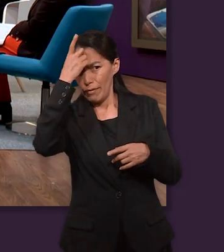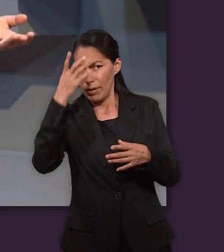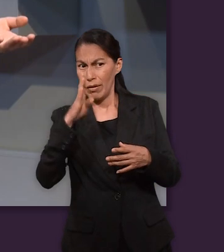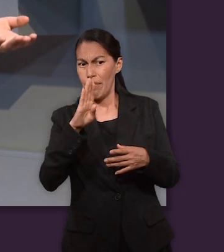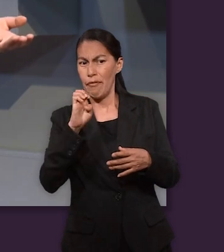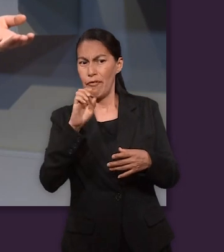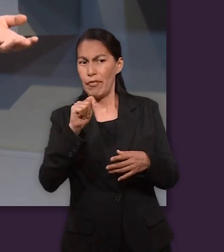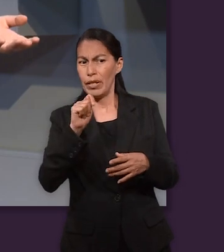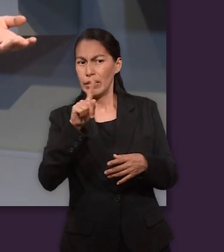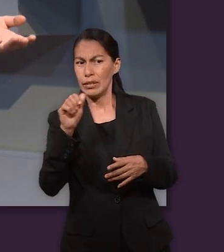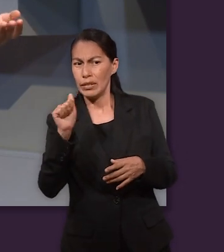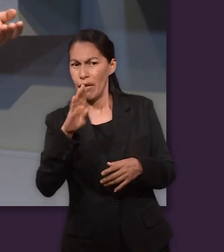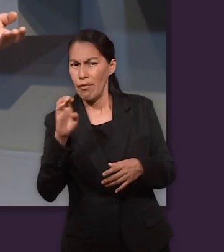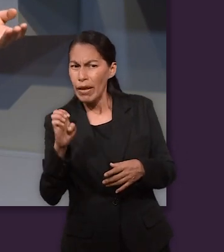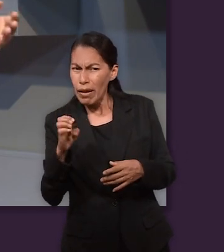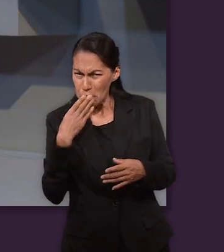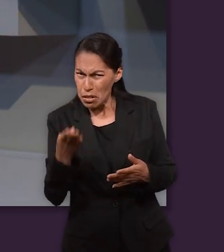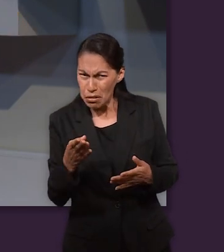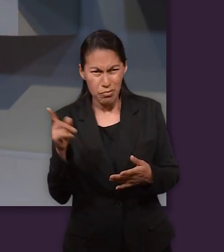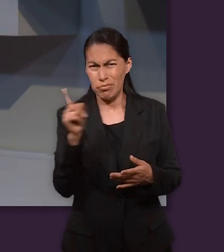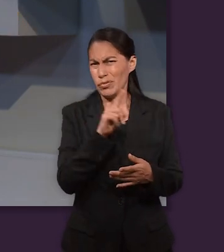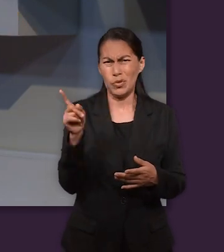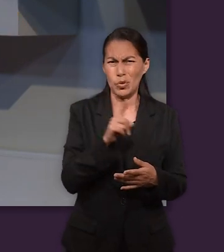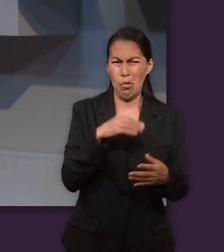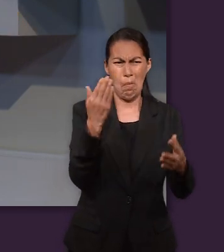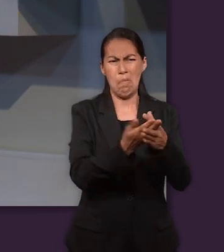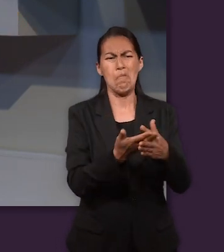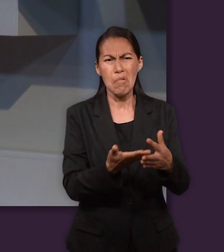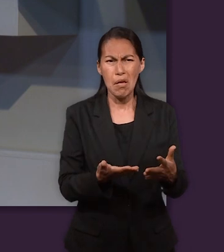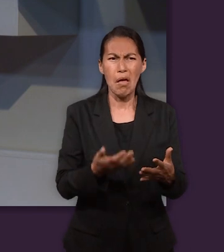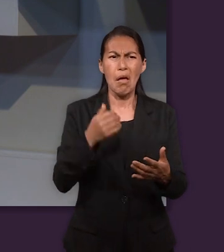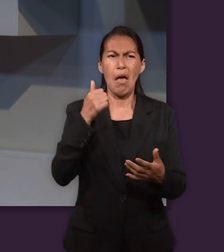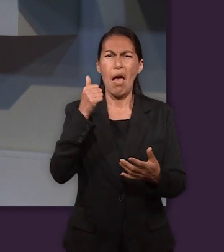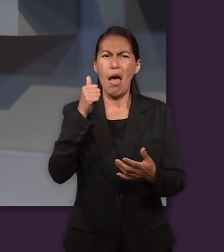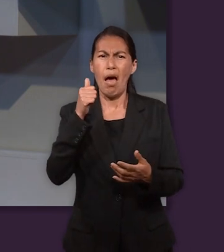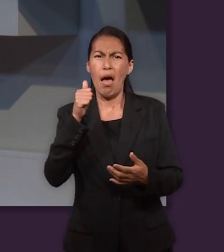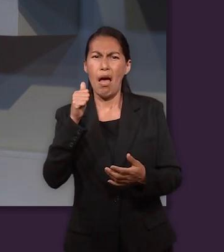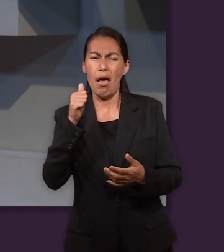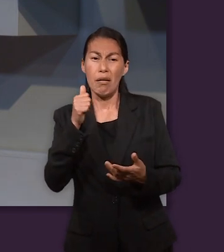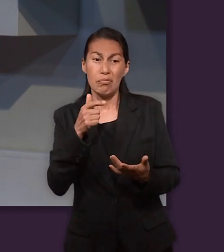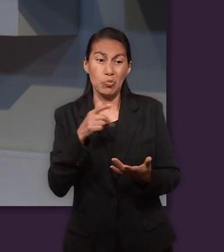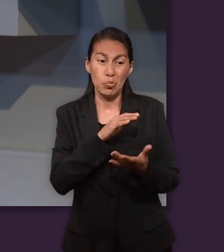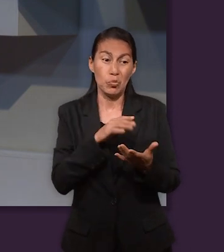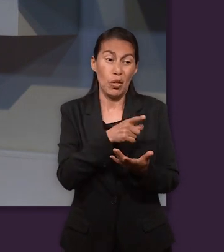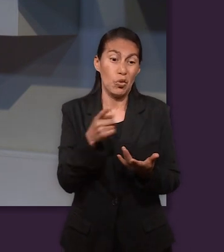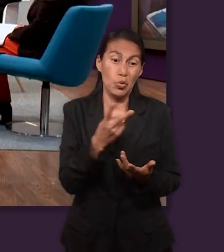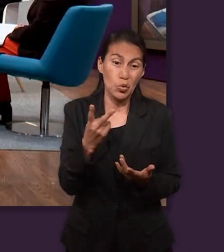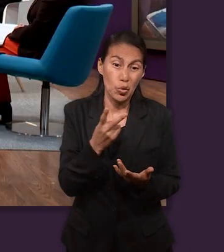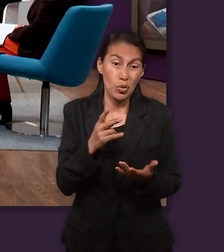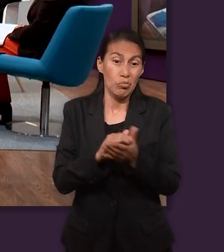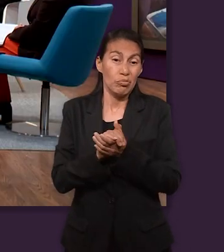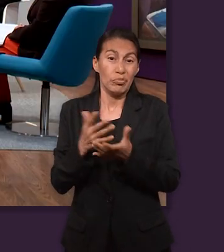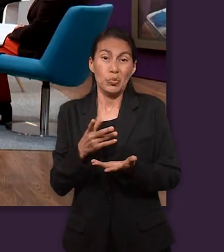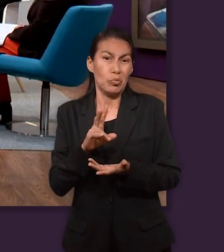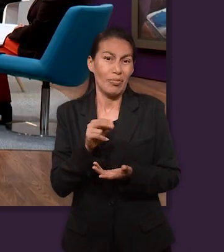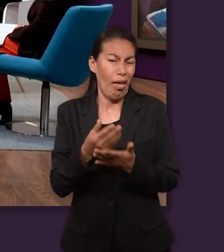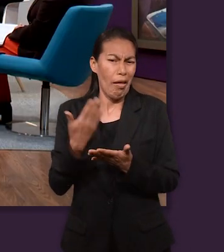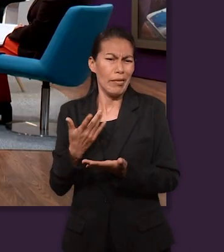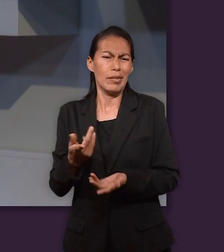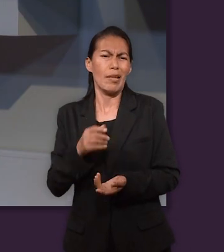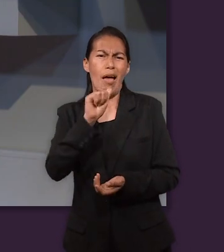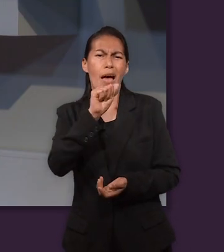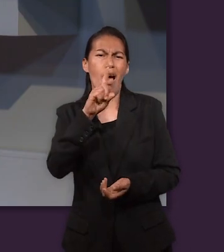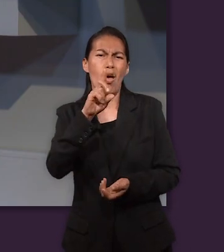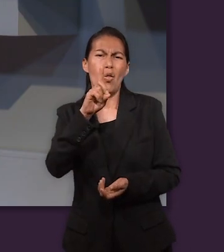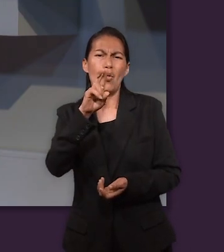y Bechabé tampoco son una historia tan bonita, ¿no? Todo lo que implicó asesinato, adulterio. Y aún así Dios tomó todo eso y por